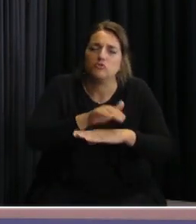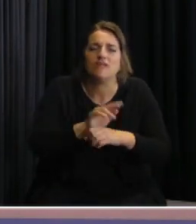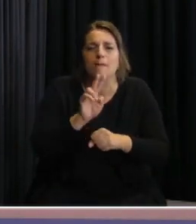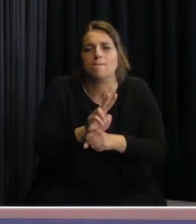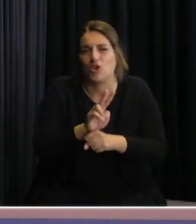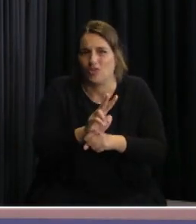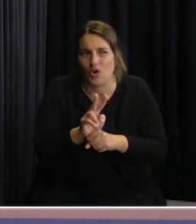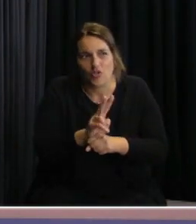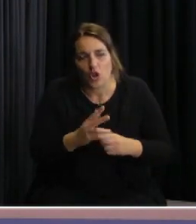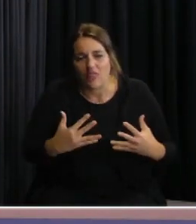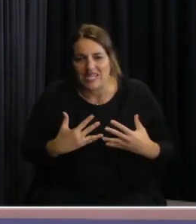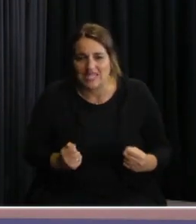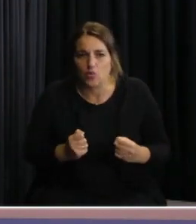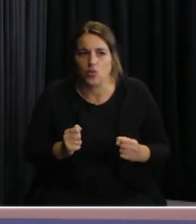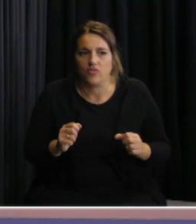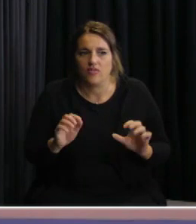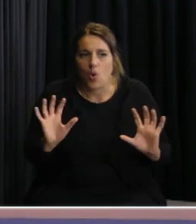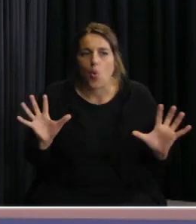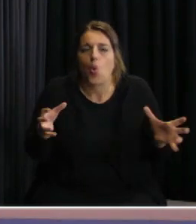sanitario de un conjunto